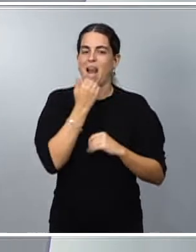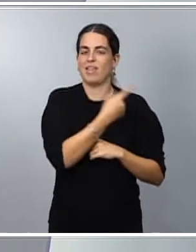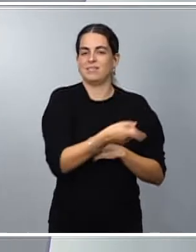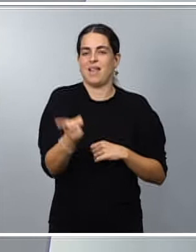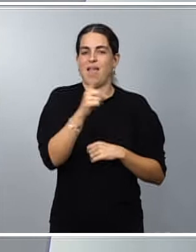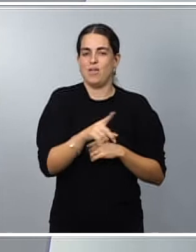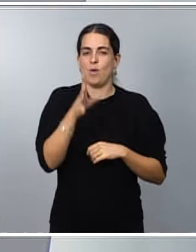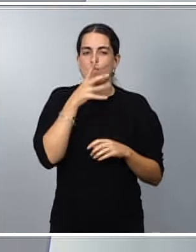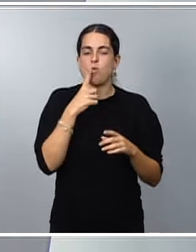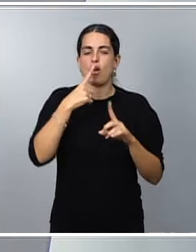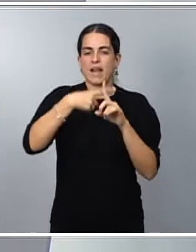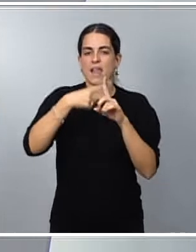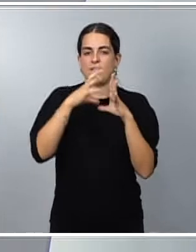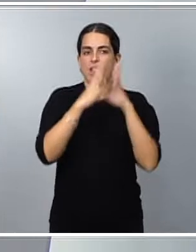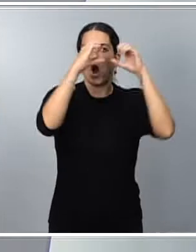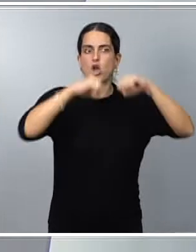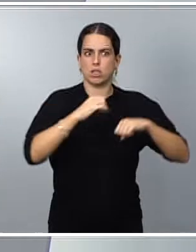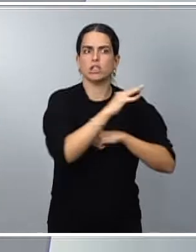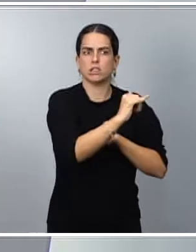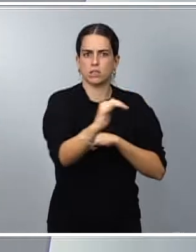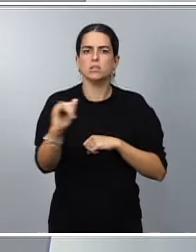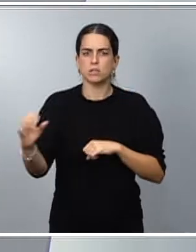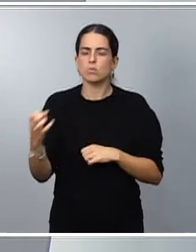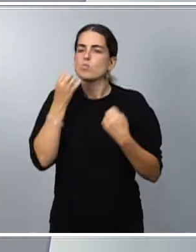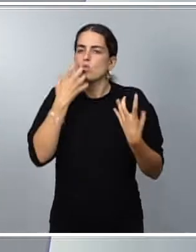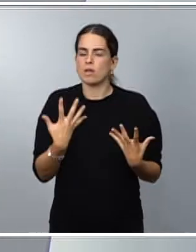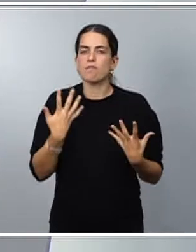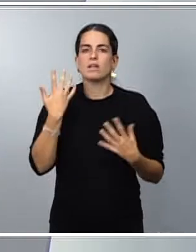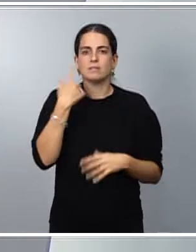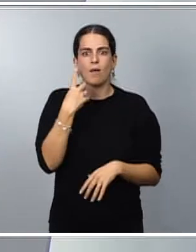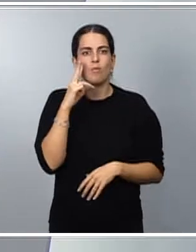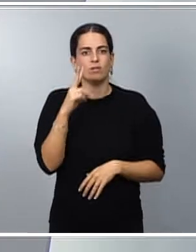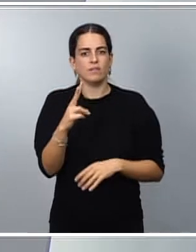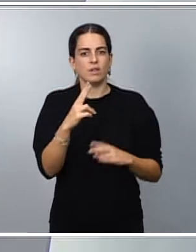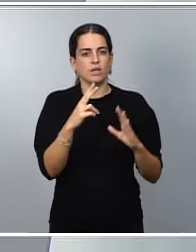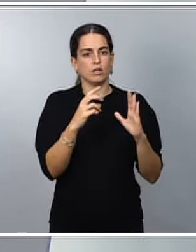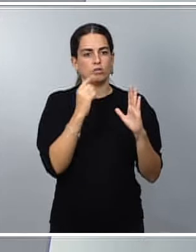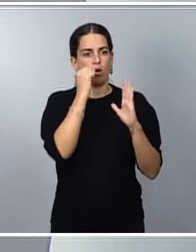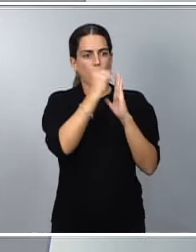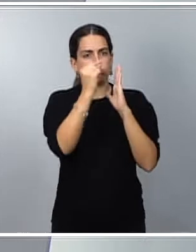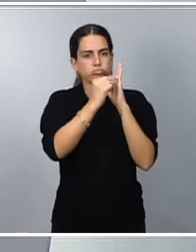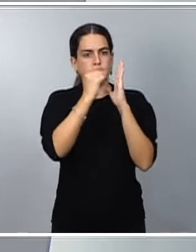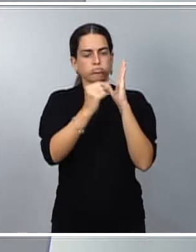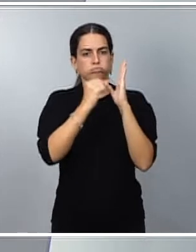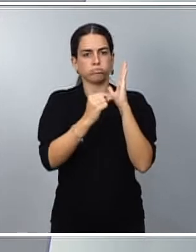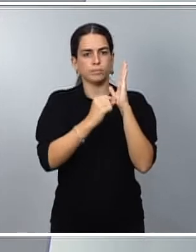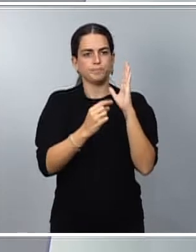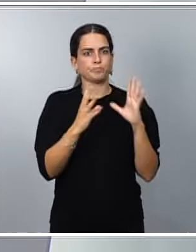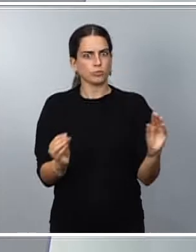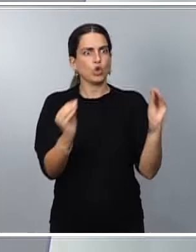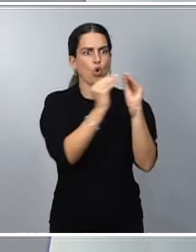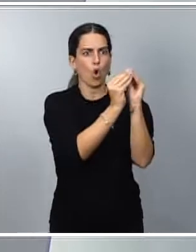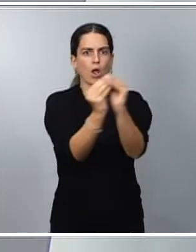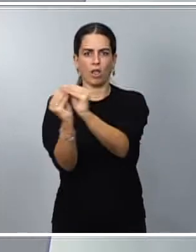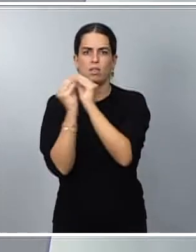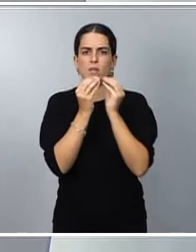consenso. Hemos visto cómo se iban configurando grandes bloques en los que había una coincidencia muy importante